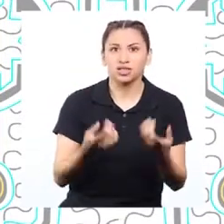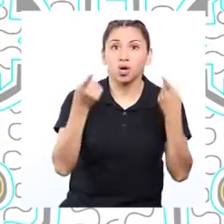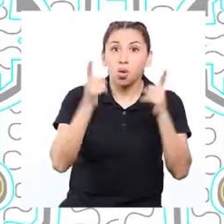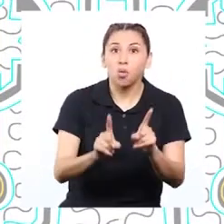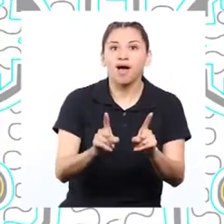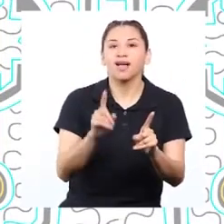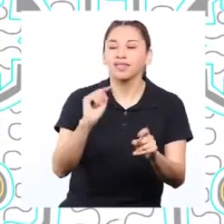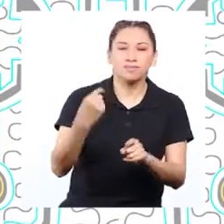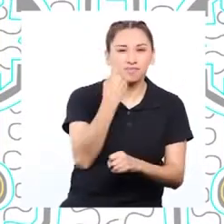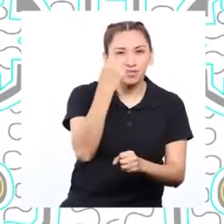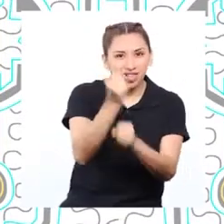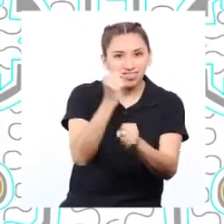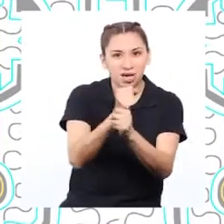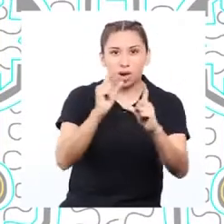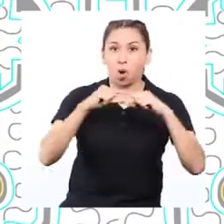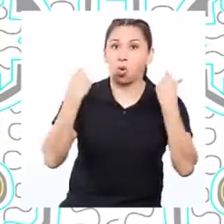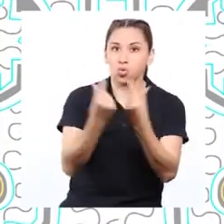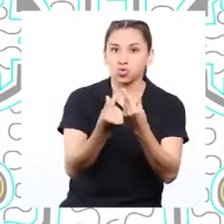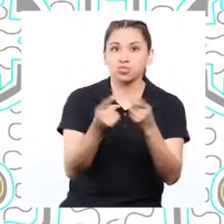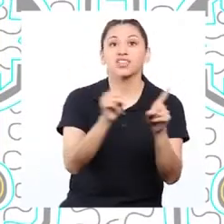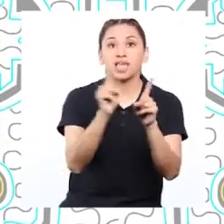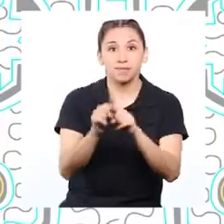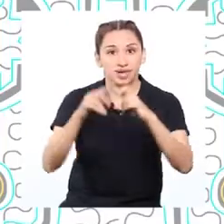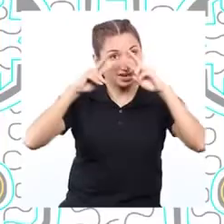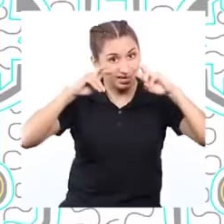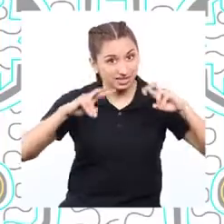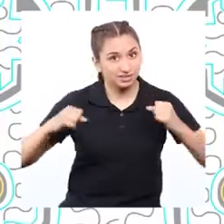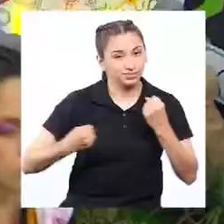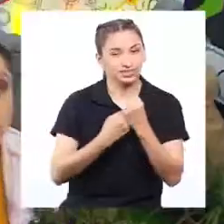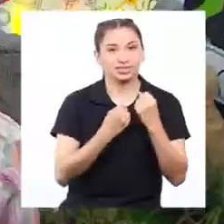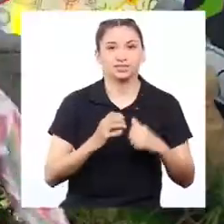sí se puede cuando se trabaja en equipo. Y cuando investigamos.